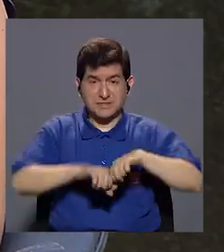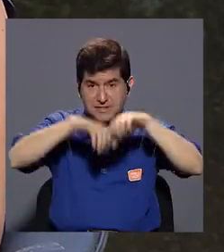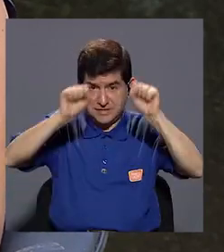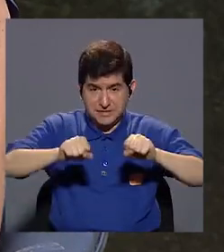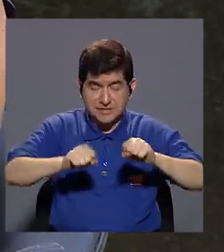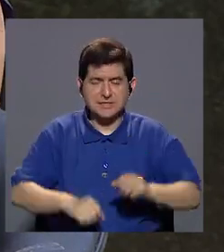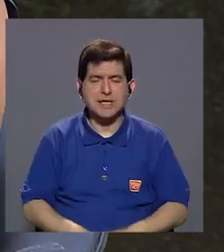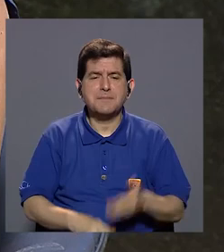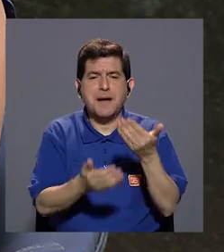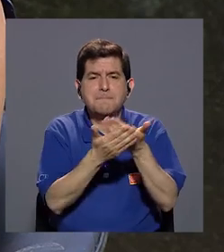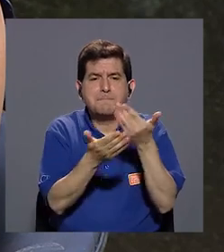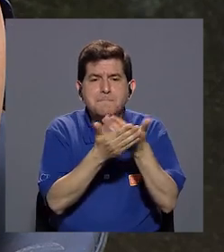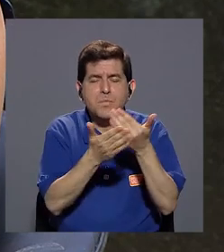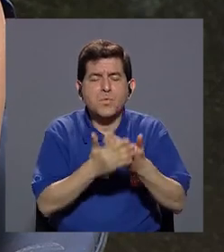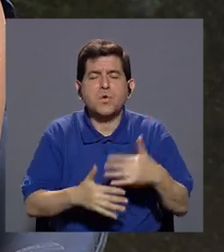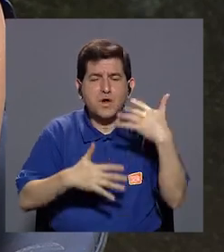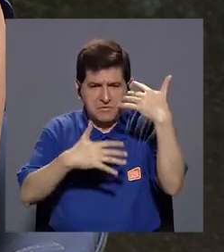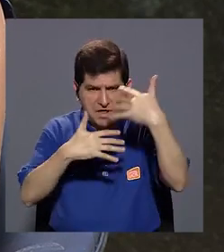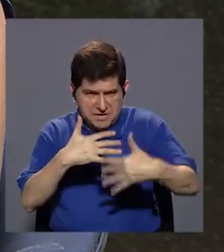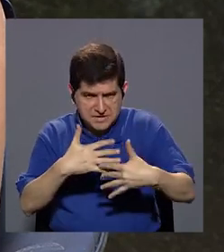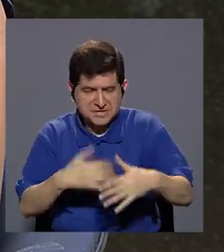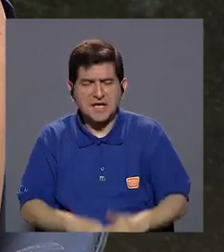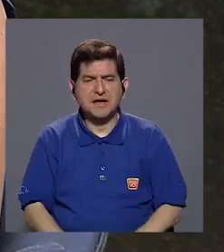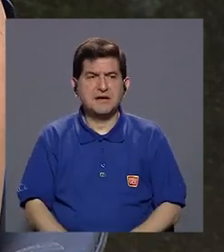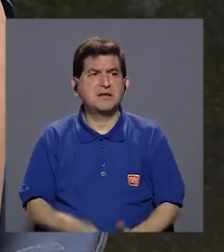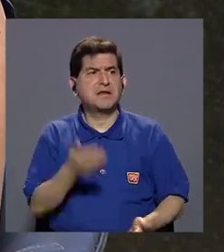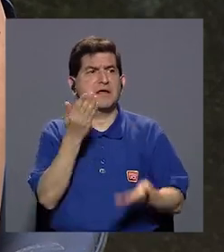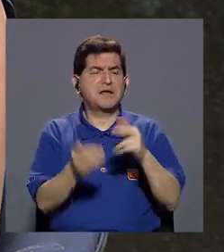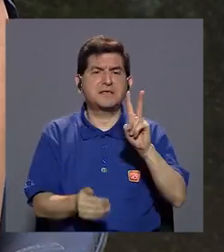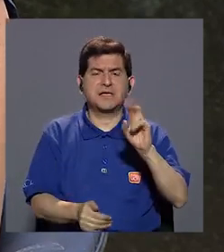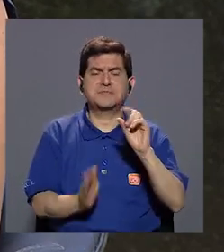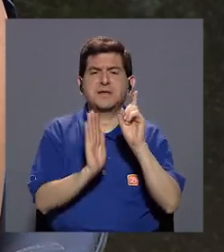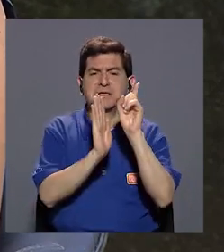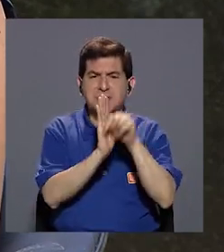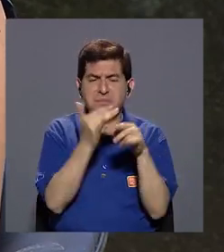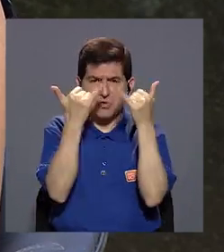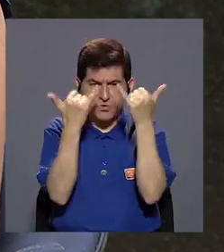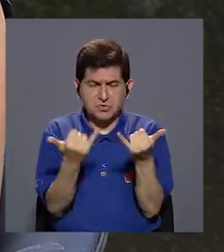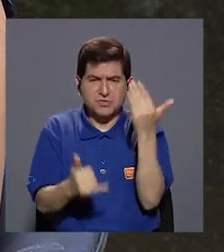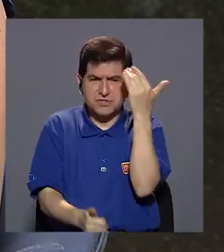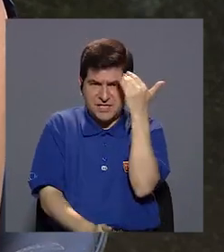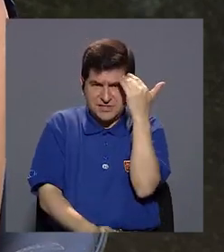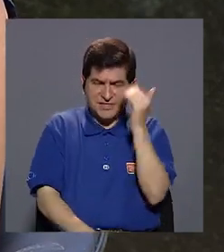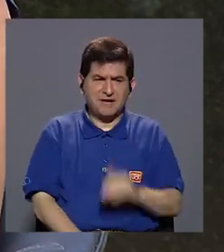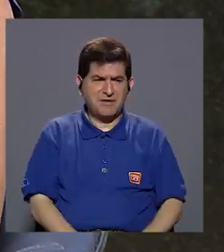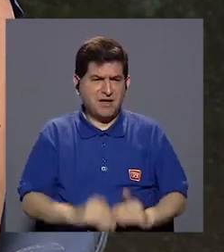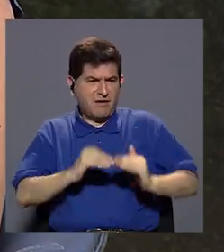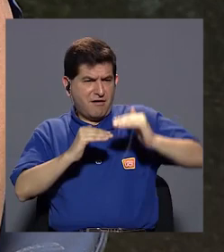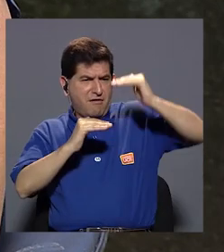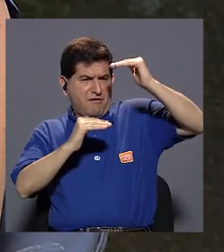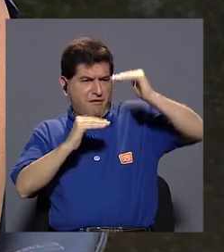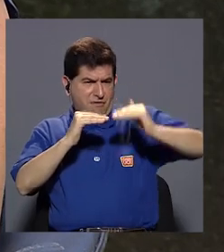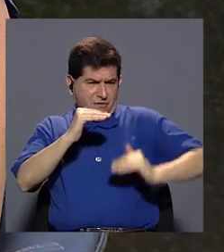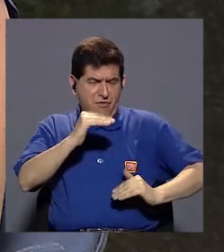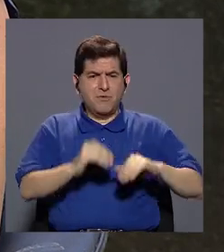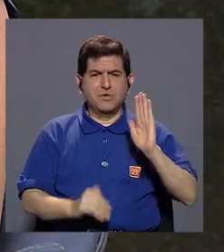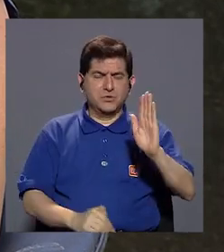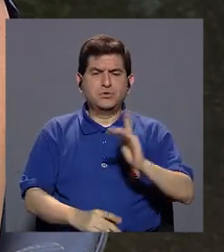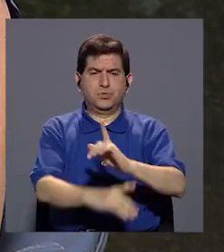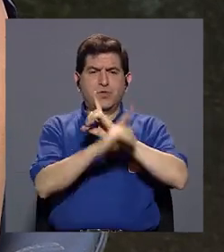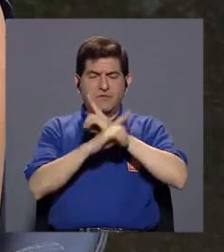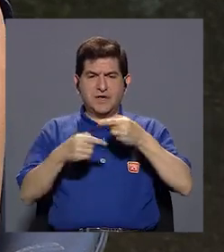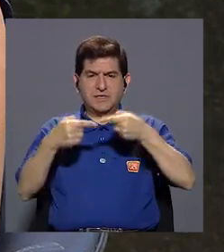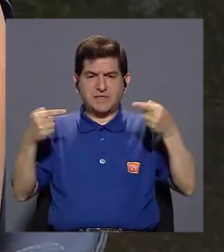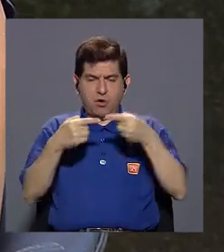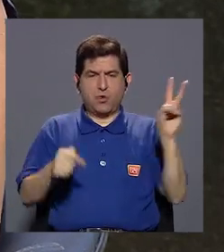medir, es una pruebita que se hace en sangre y en cuestión de 20 minutos podemos saber qué tan altos están los niveles de